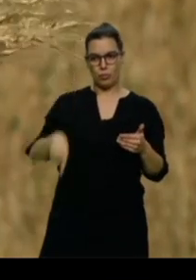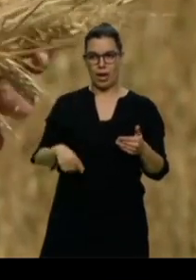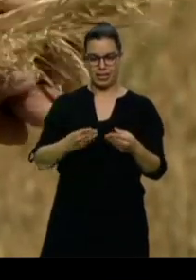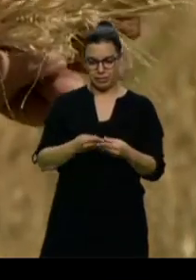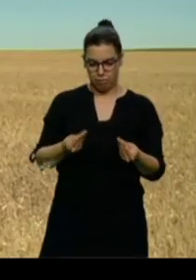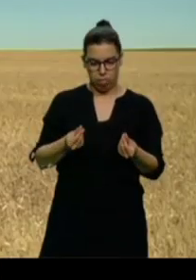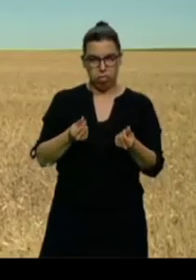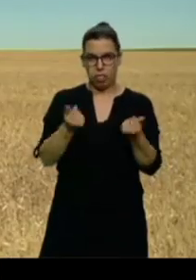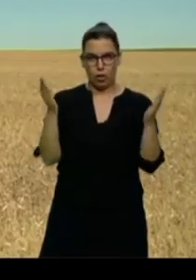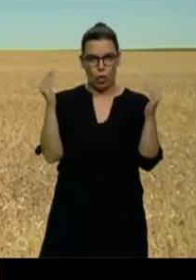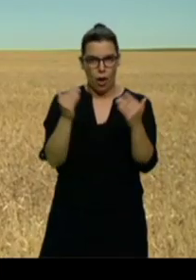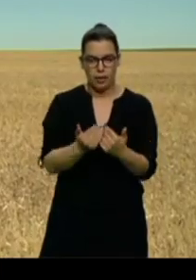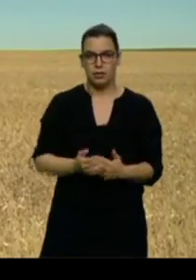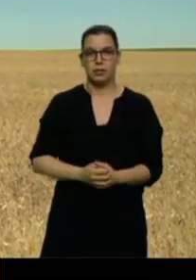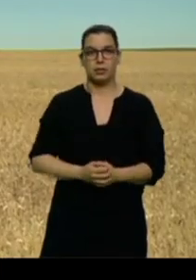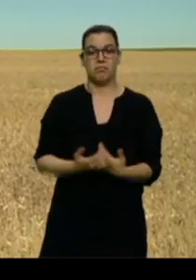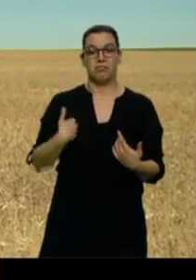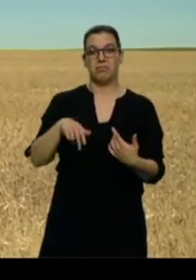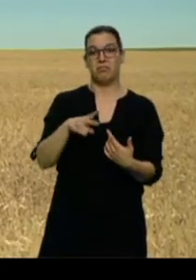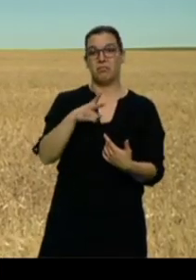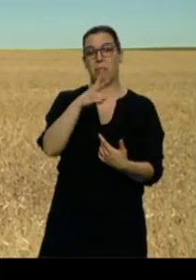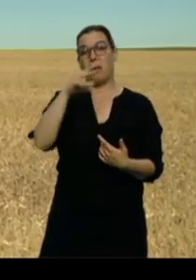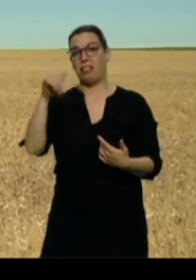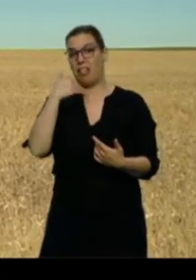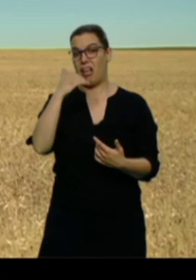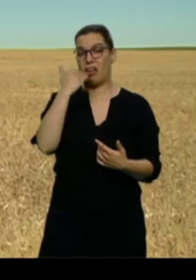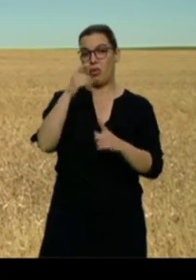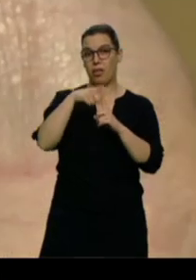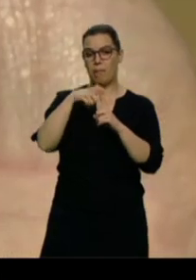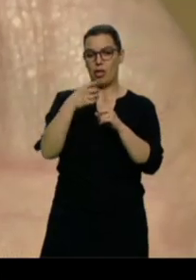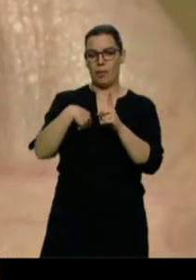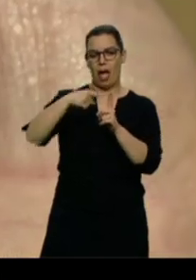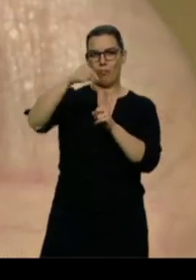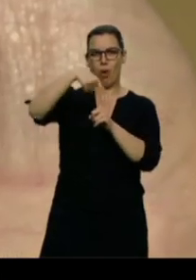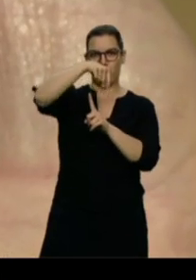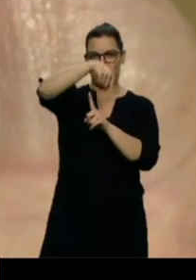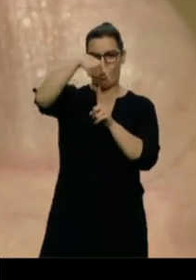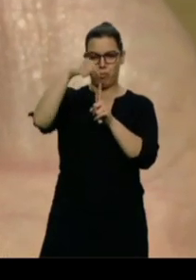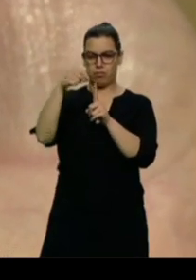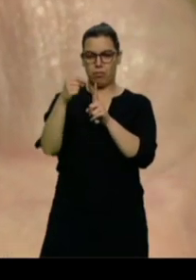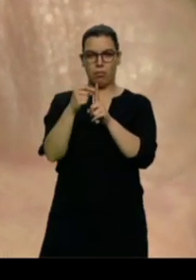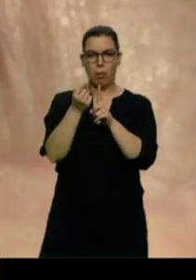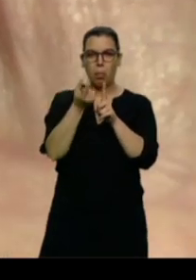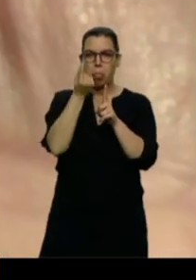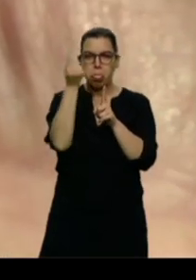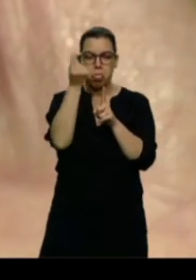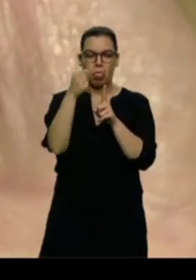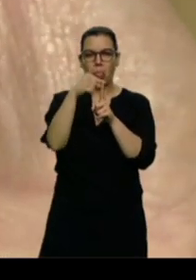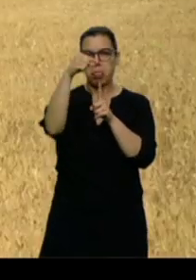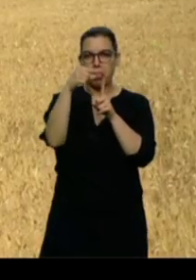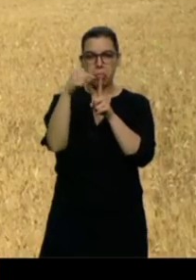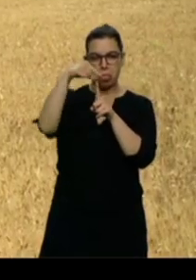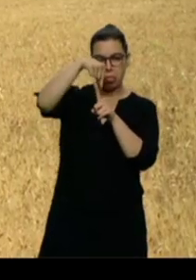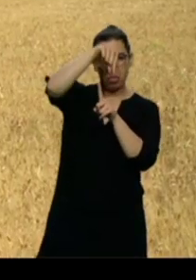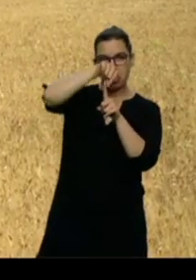A veintitantos de mayo, que tenían que estar ya granadas, no tiene nada. Vemos espigas con cinco o seis granos, como